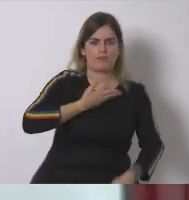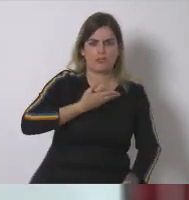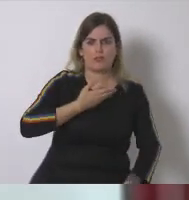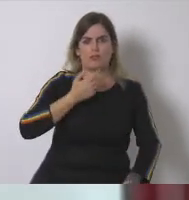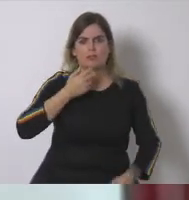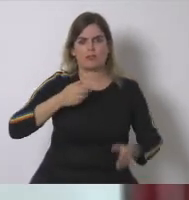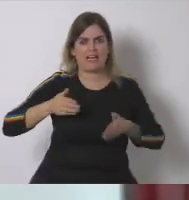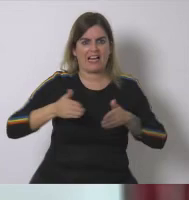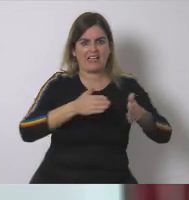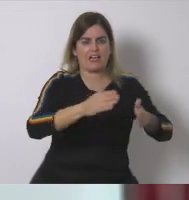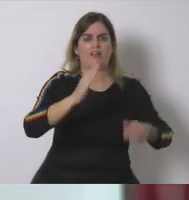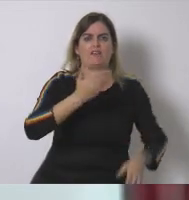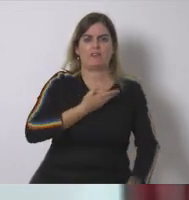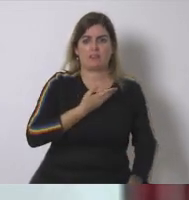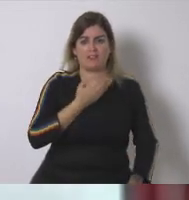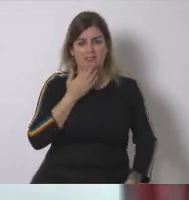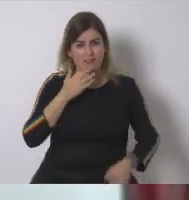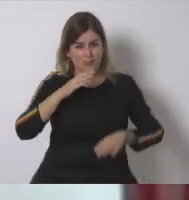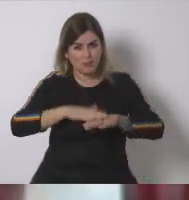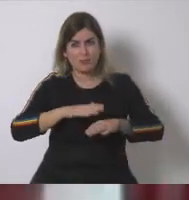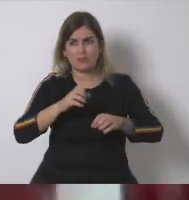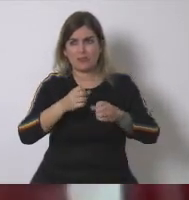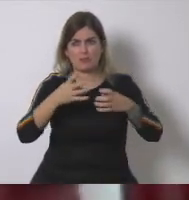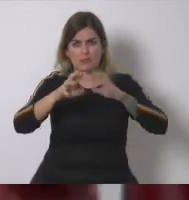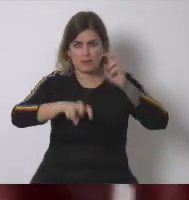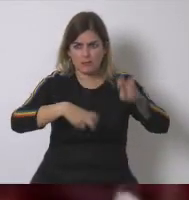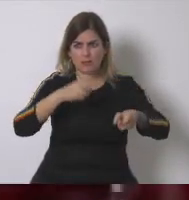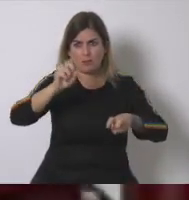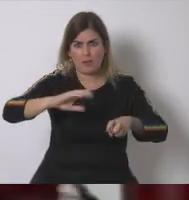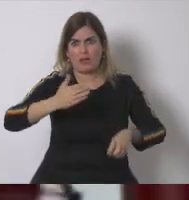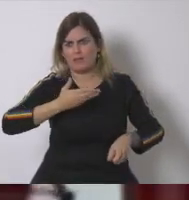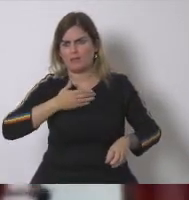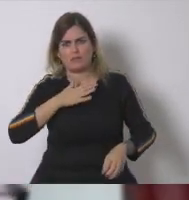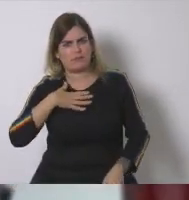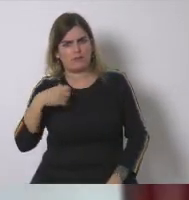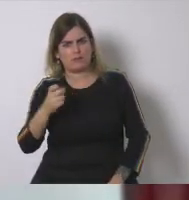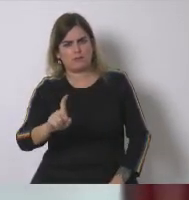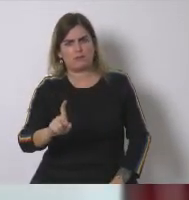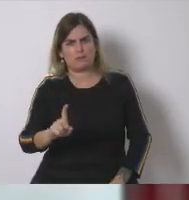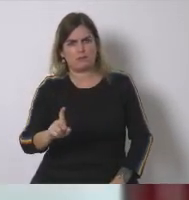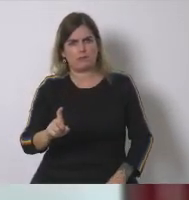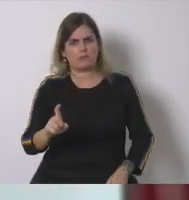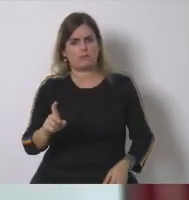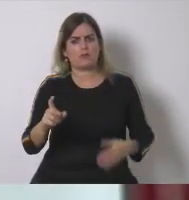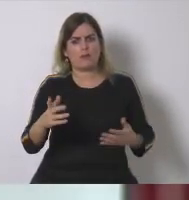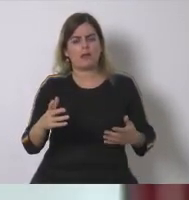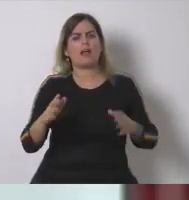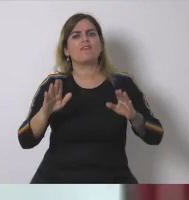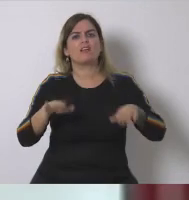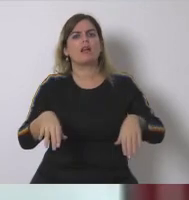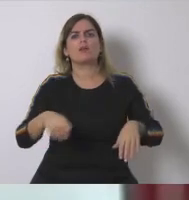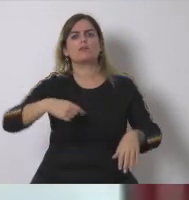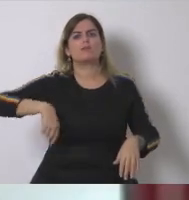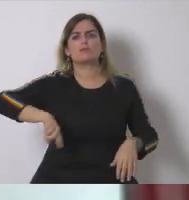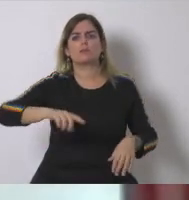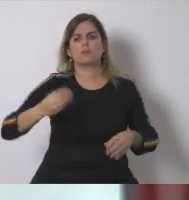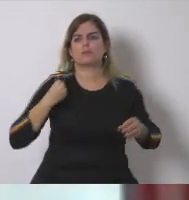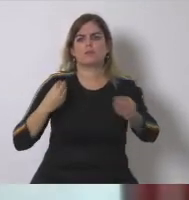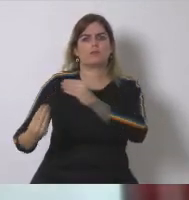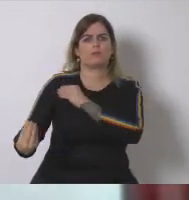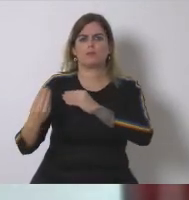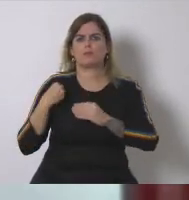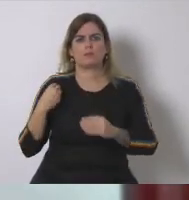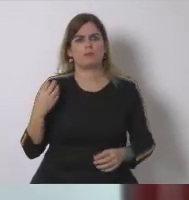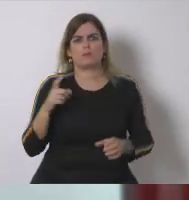viviendas por muchos muchos elementos pero hay muchas maneras de hacer las cosas hay muchas maneras de matar